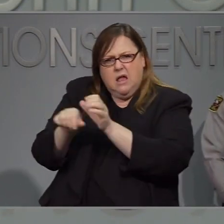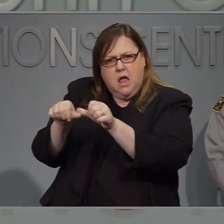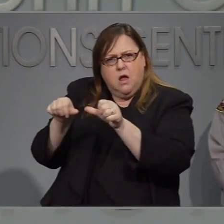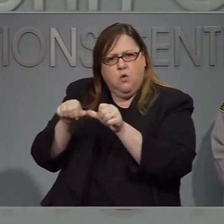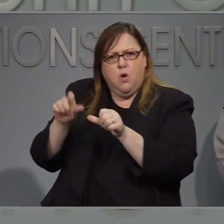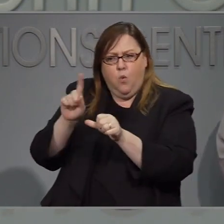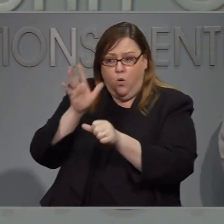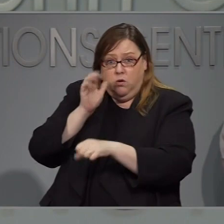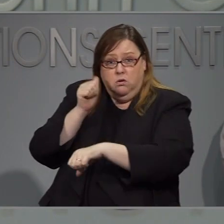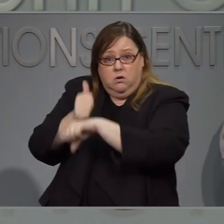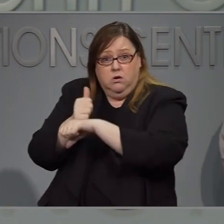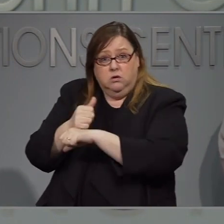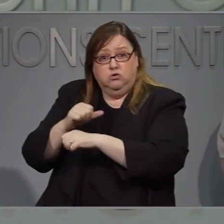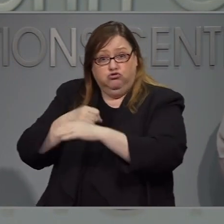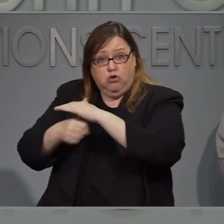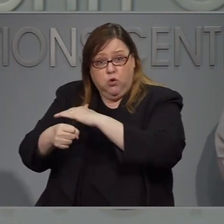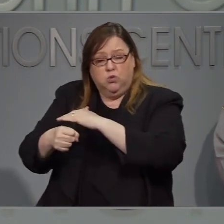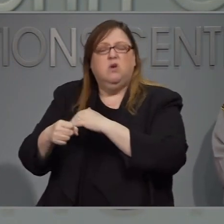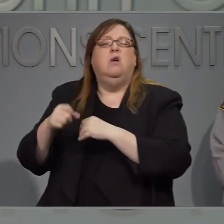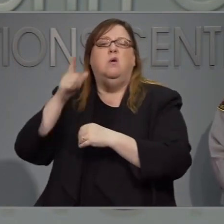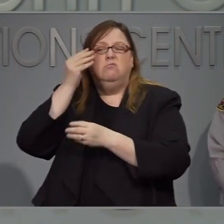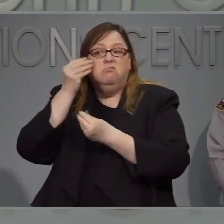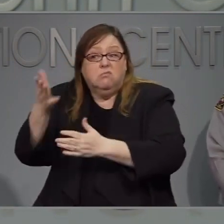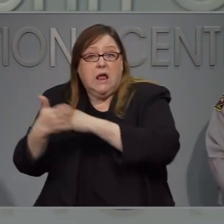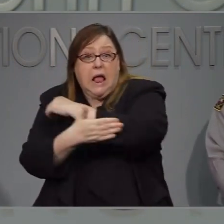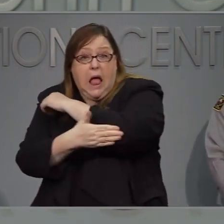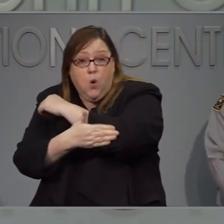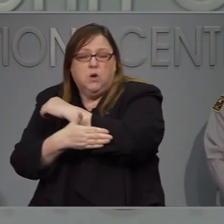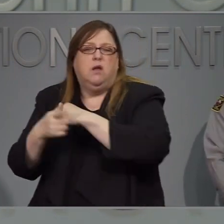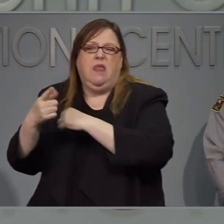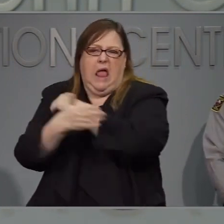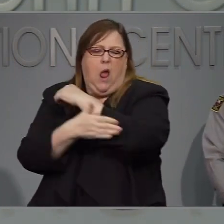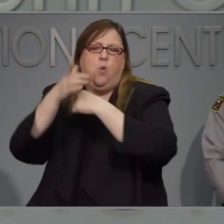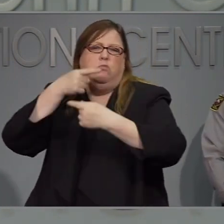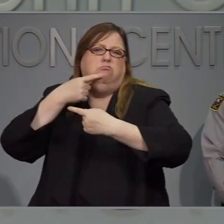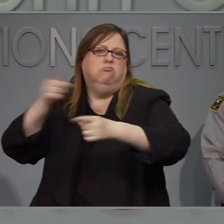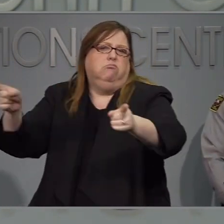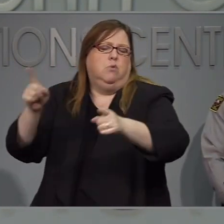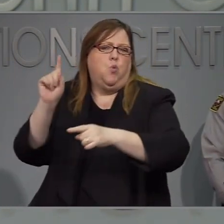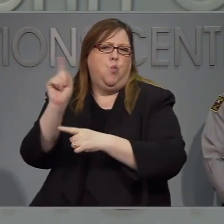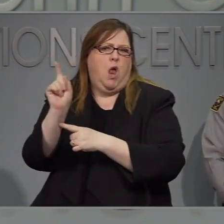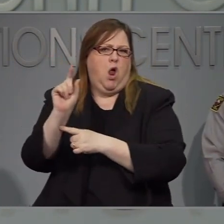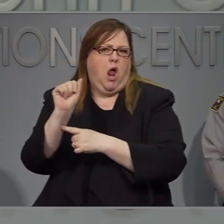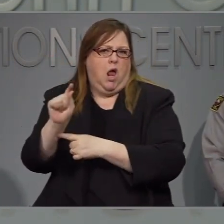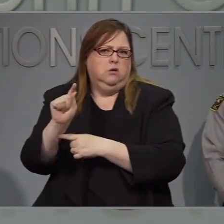Y les indicarán a los residentes de ese condado que acudan a ese sitio. Gracias.